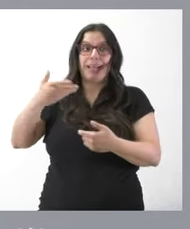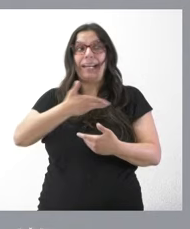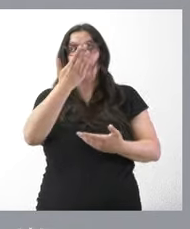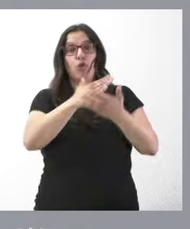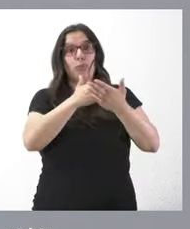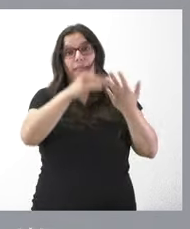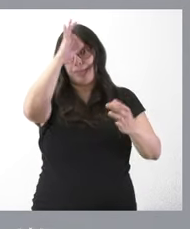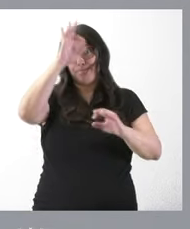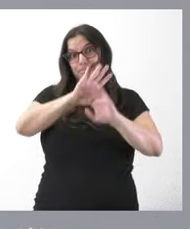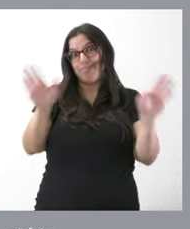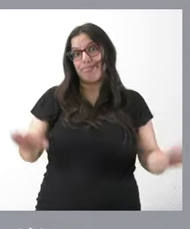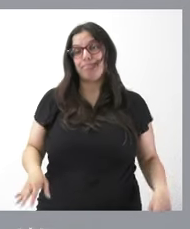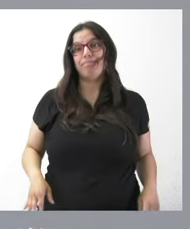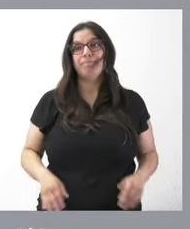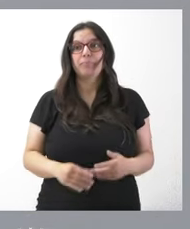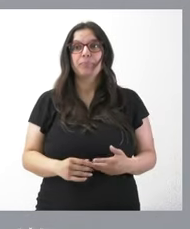comunidades autónomas